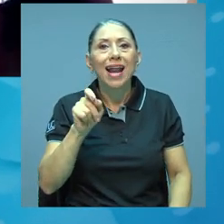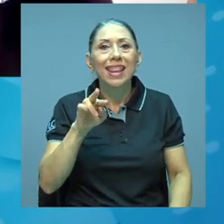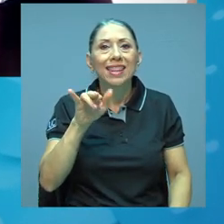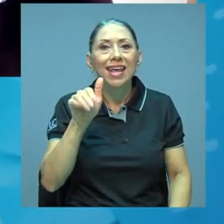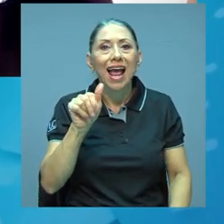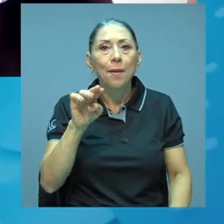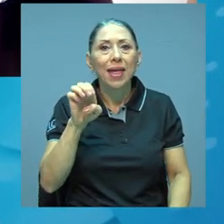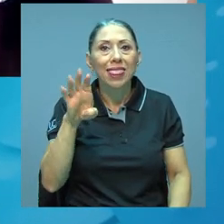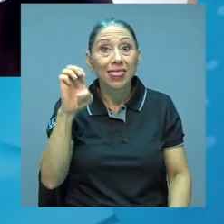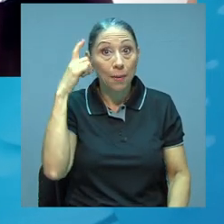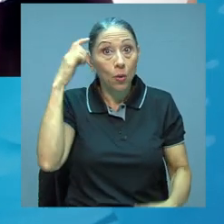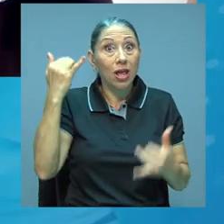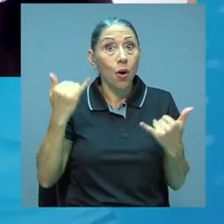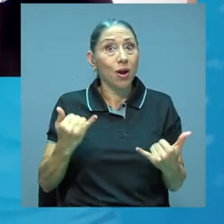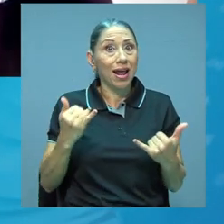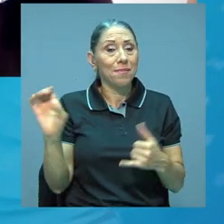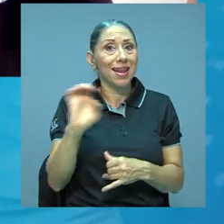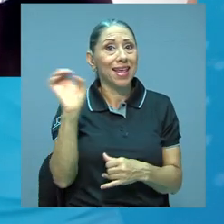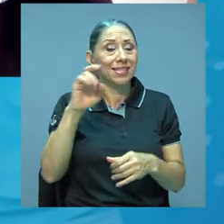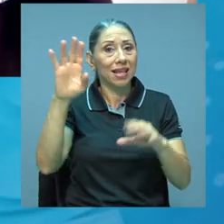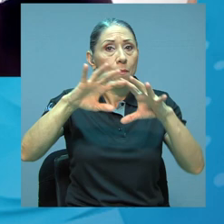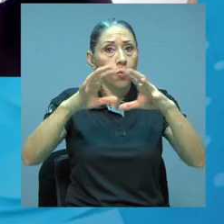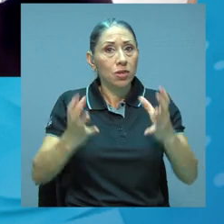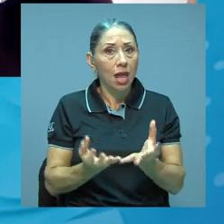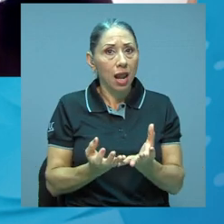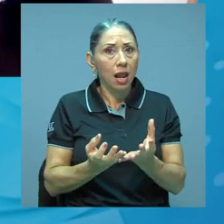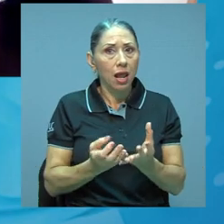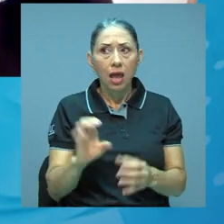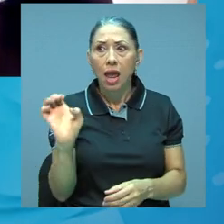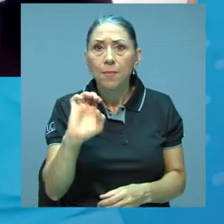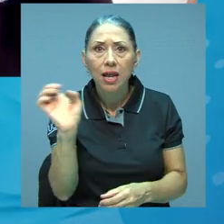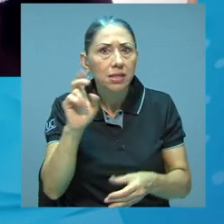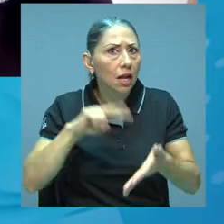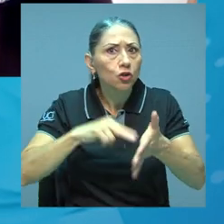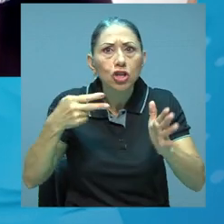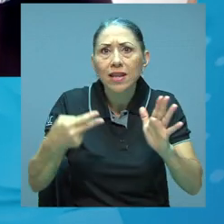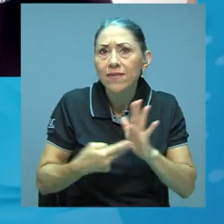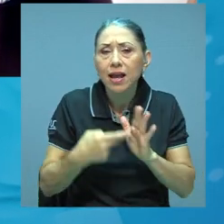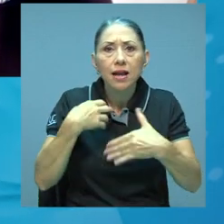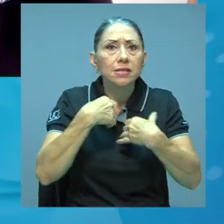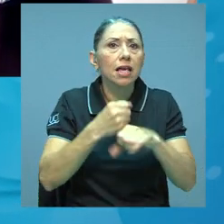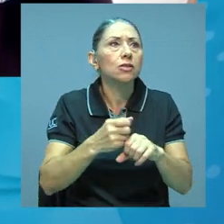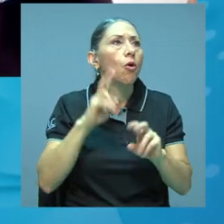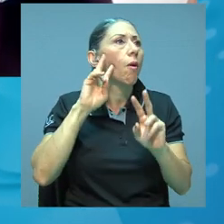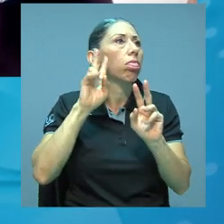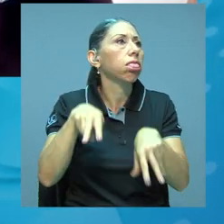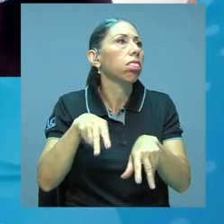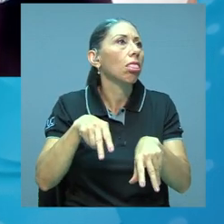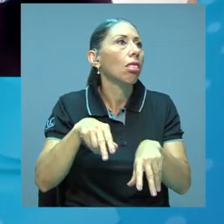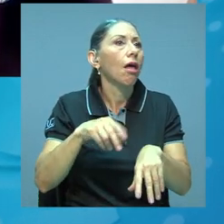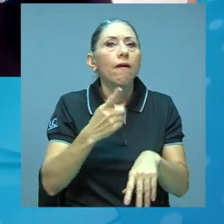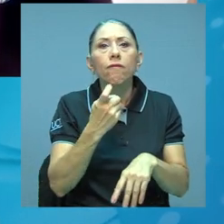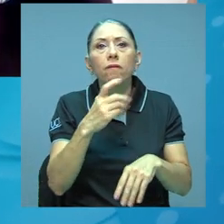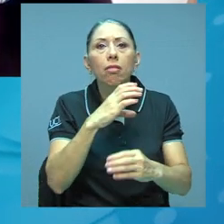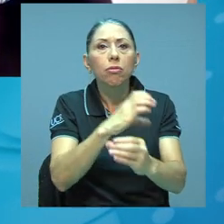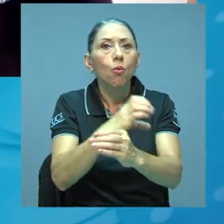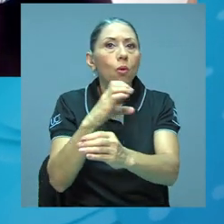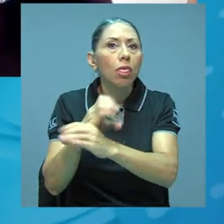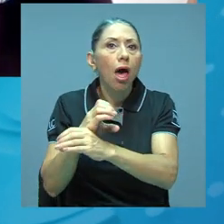porque estamos en una emergencia mundial, pero eso no quiere decir que se hizo de una manera descuidada o